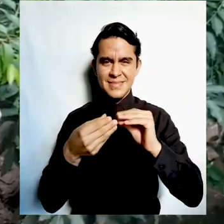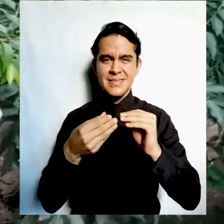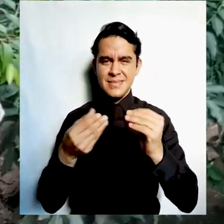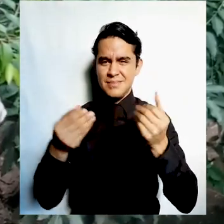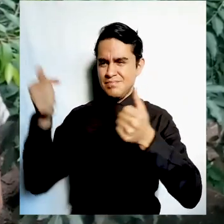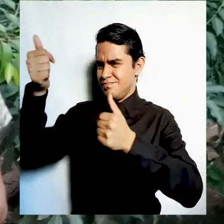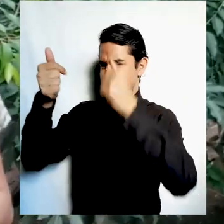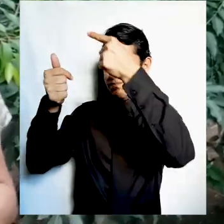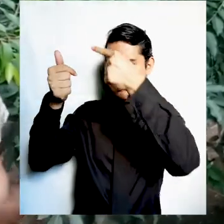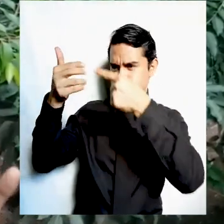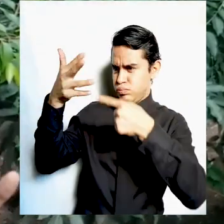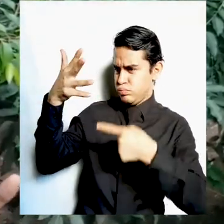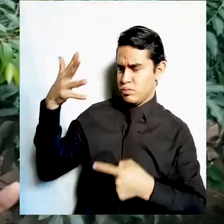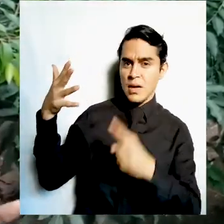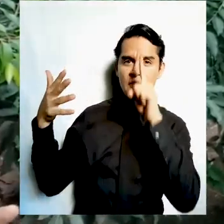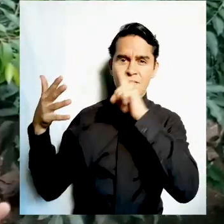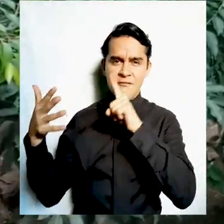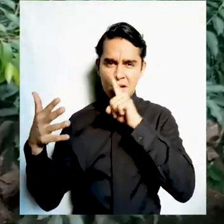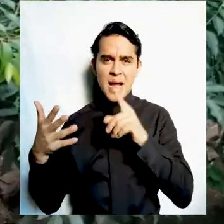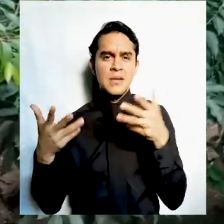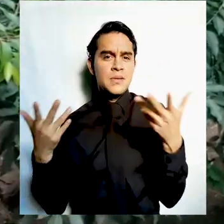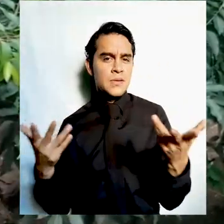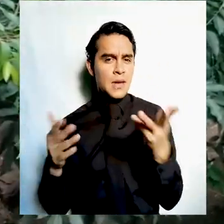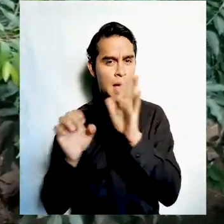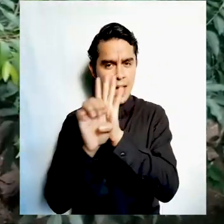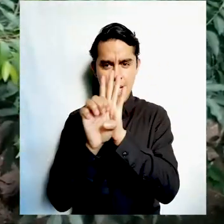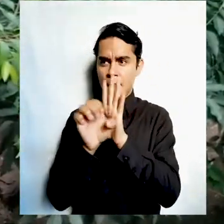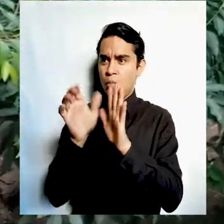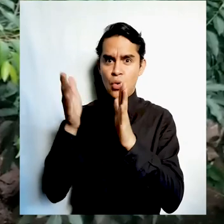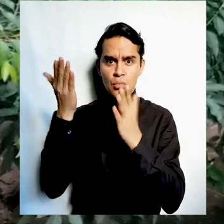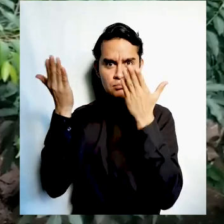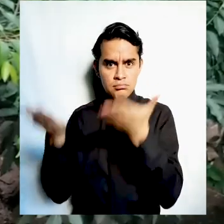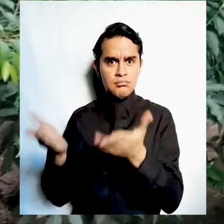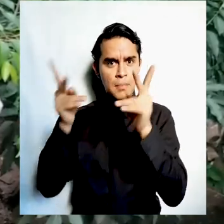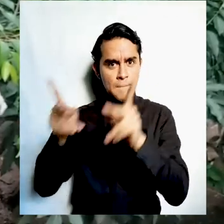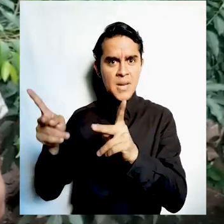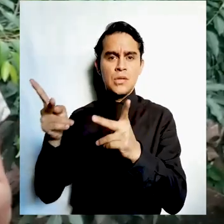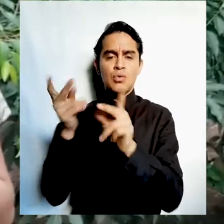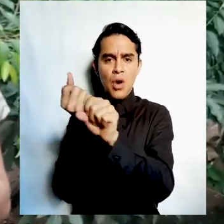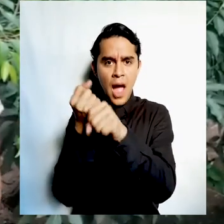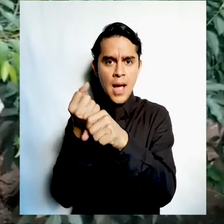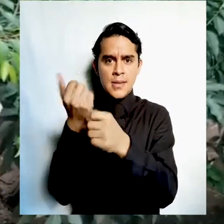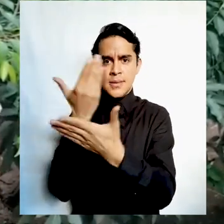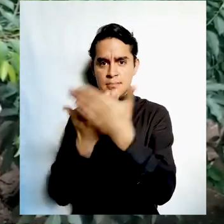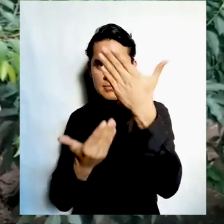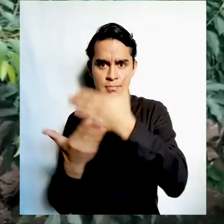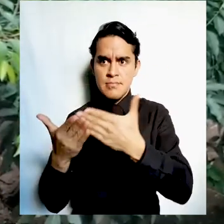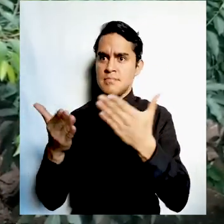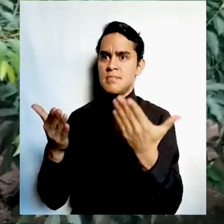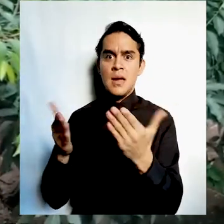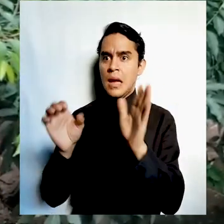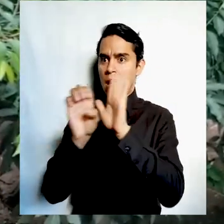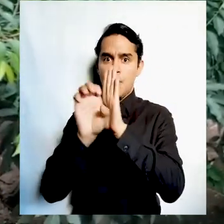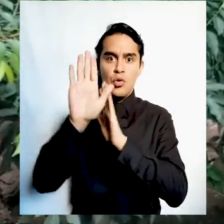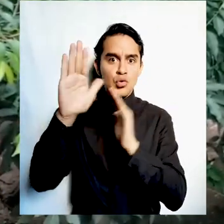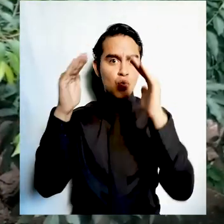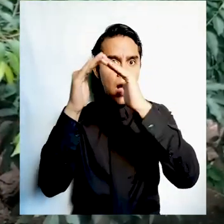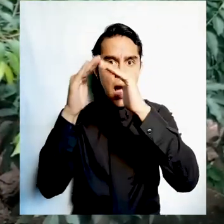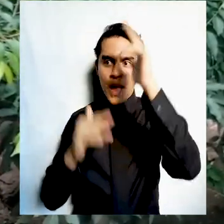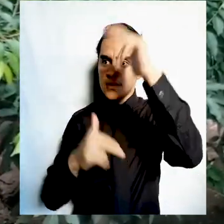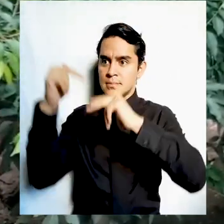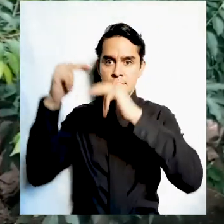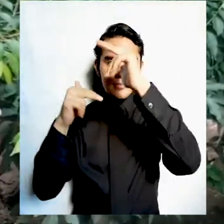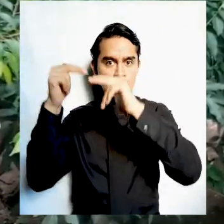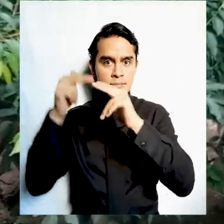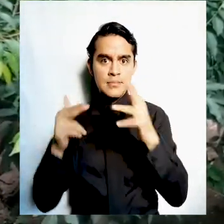y estos son todos aquellos que el hombre ha creado por ejemplo las casas donde tú vives en las carreteras